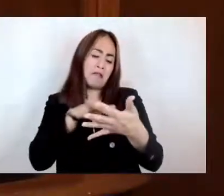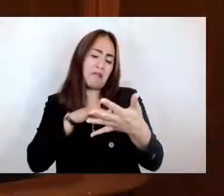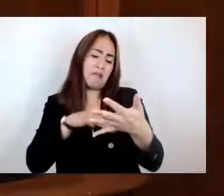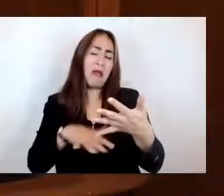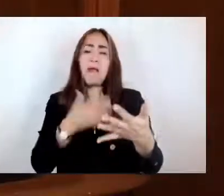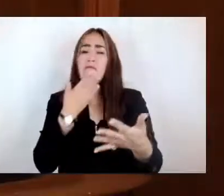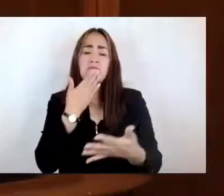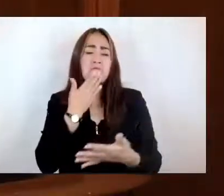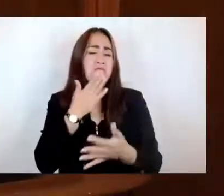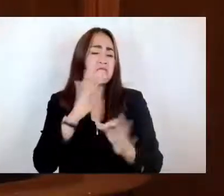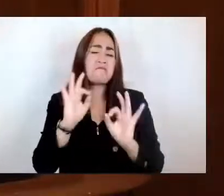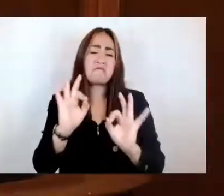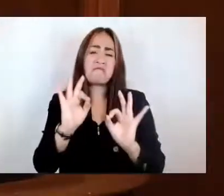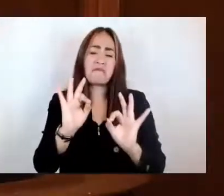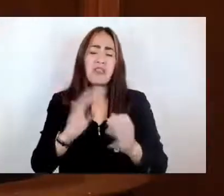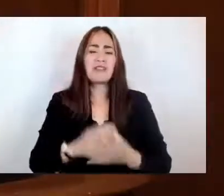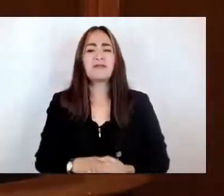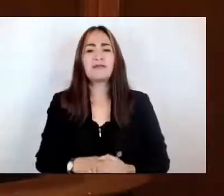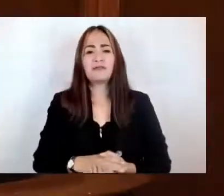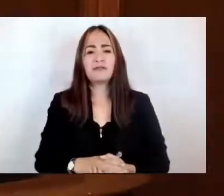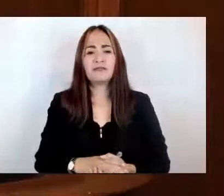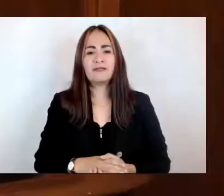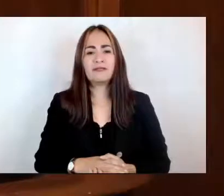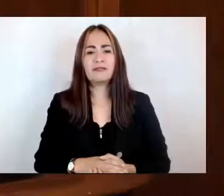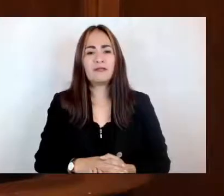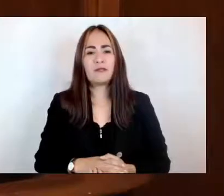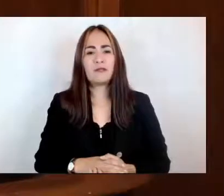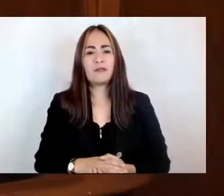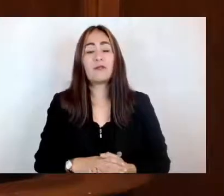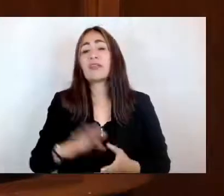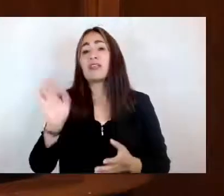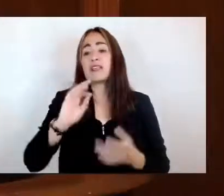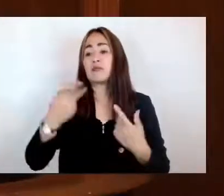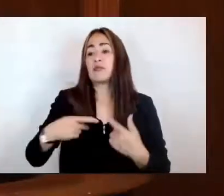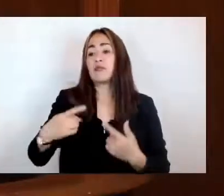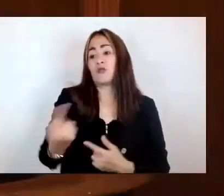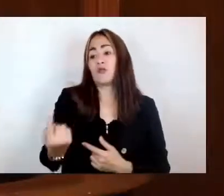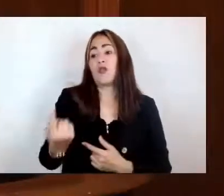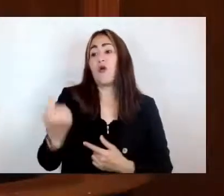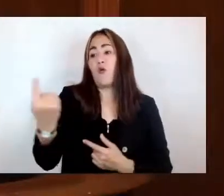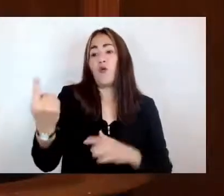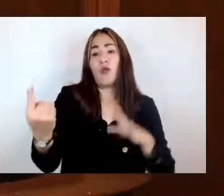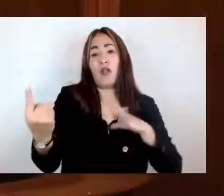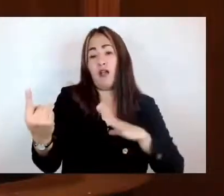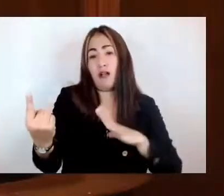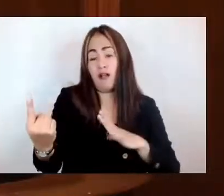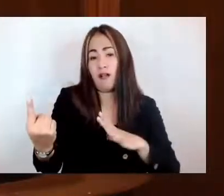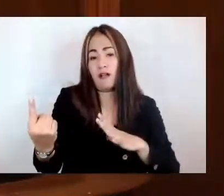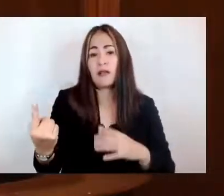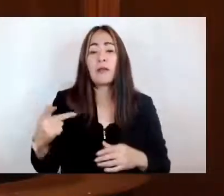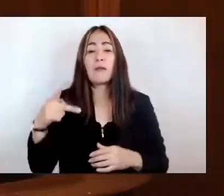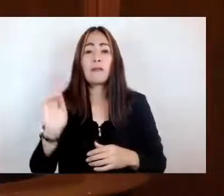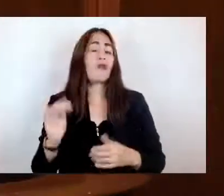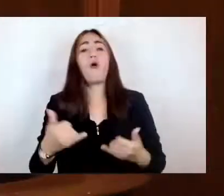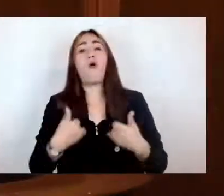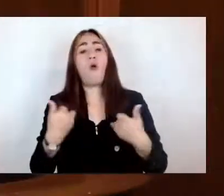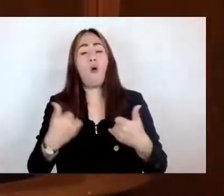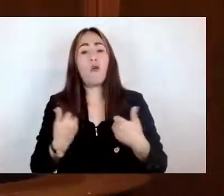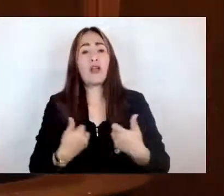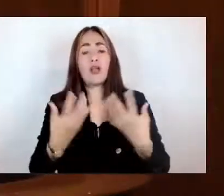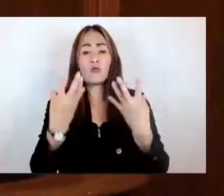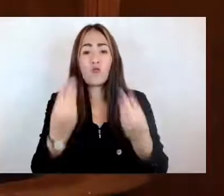de la existencia pues de una persona, sin embargo para muchos jóvenes mexiquenses que